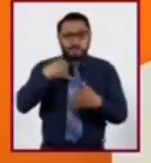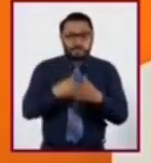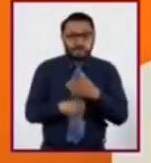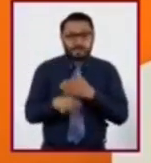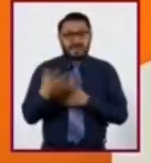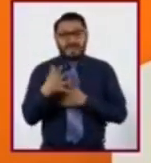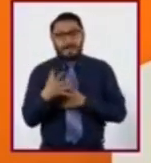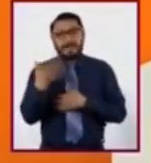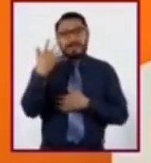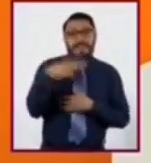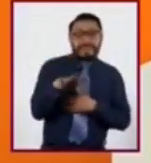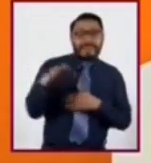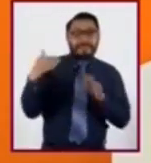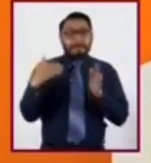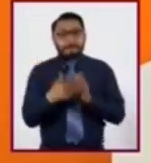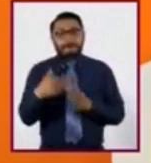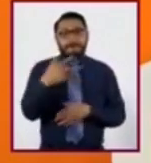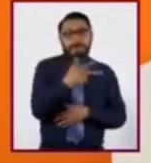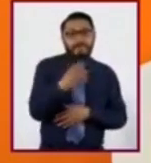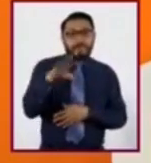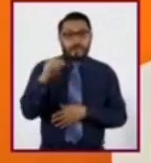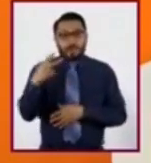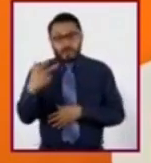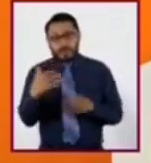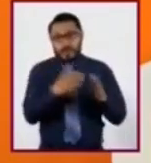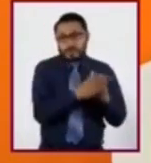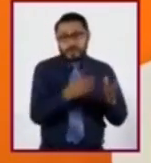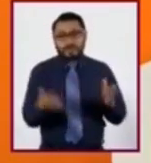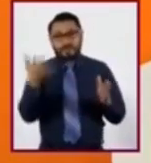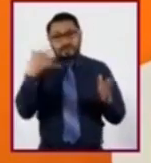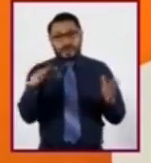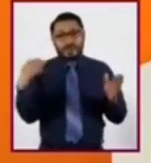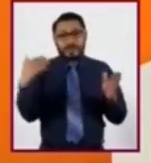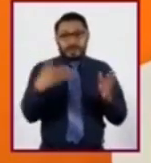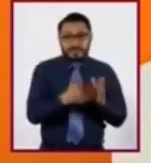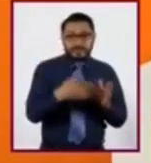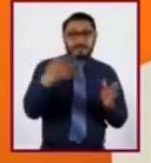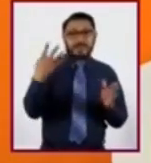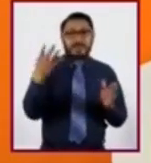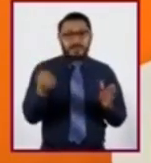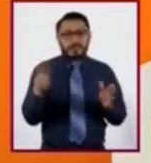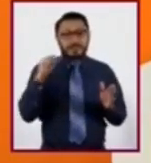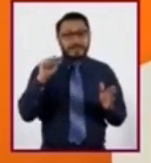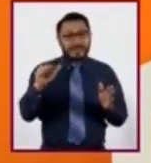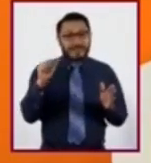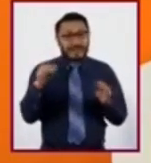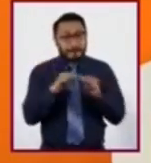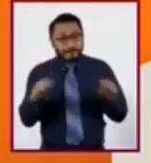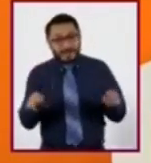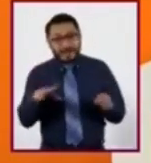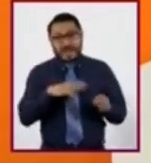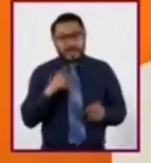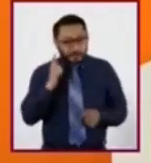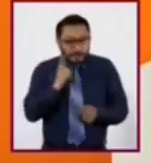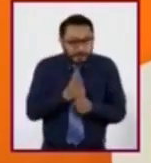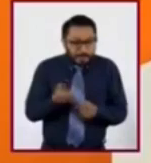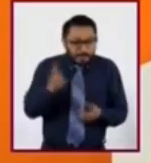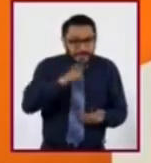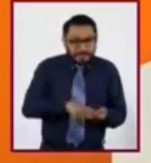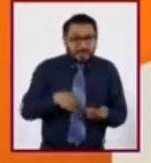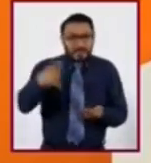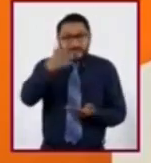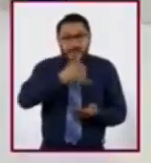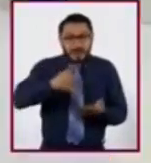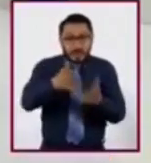10,898 y 10,916 metros. Está localizado en el grupo de las